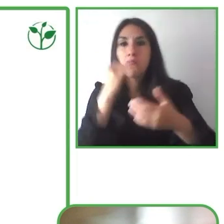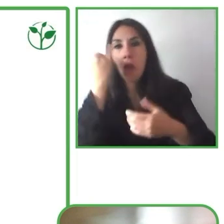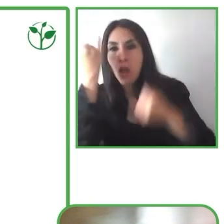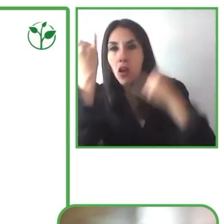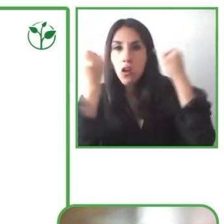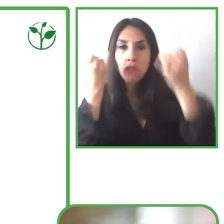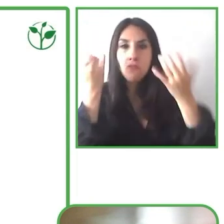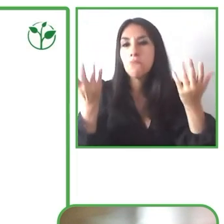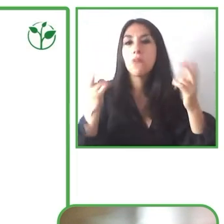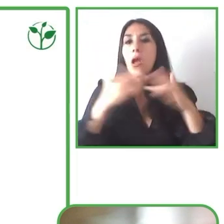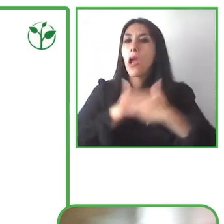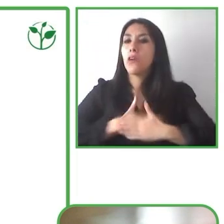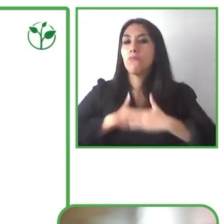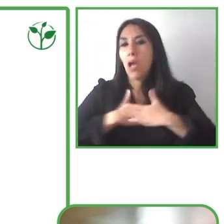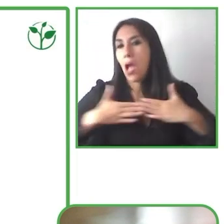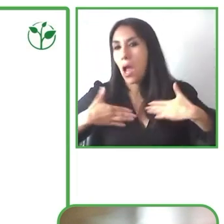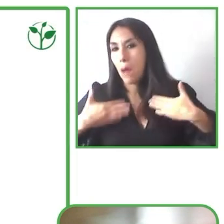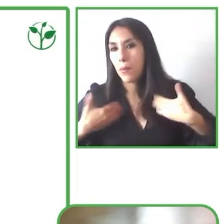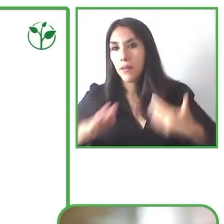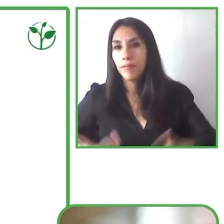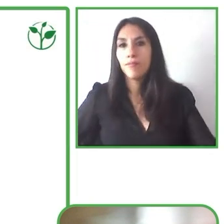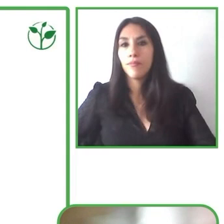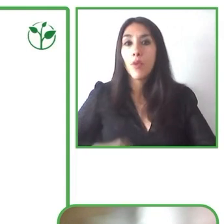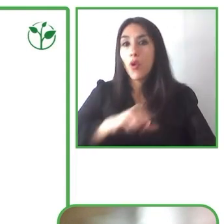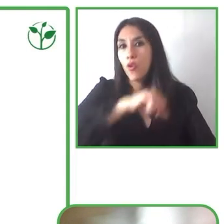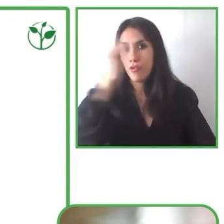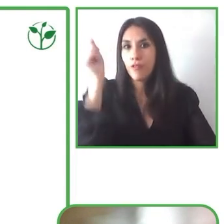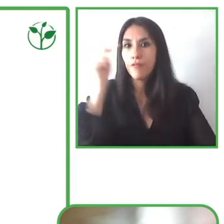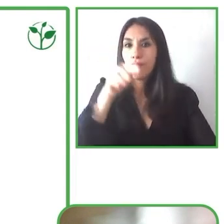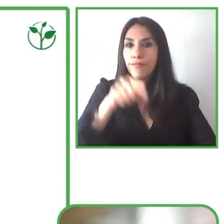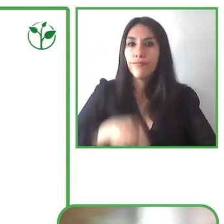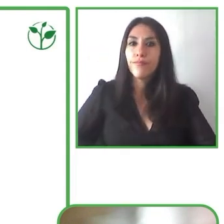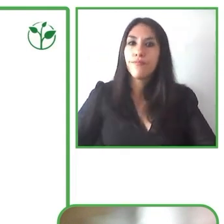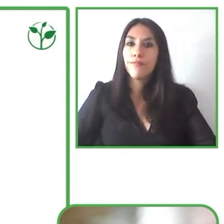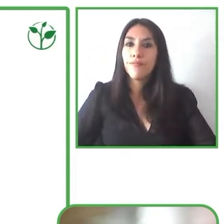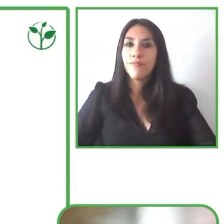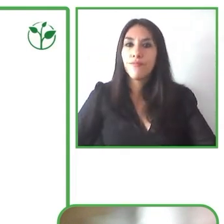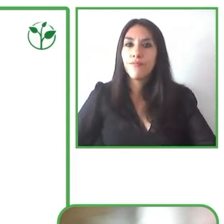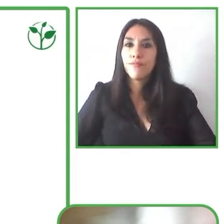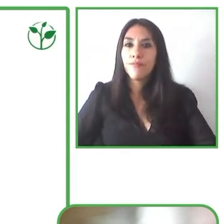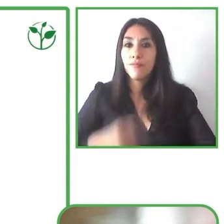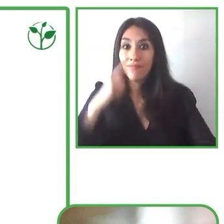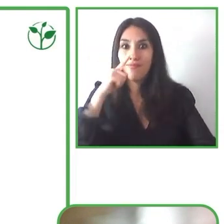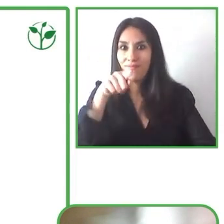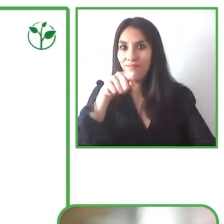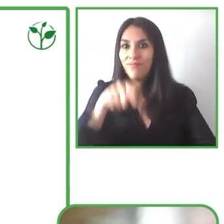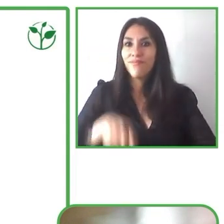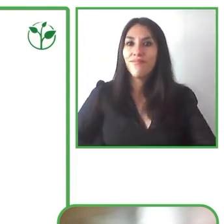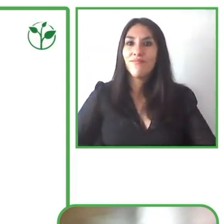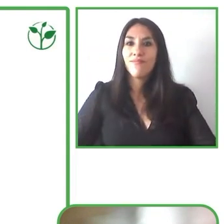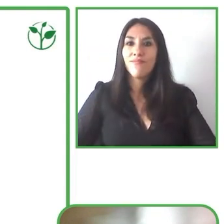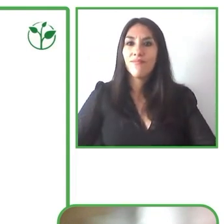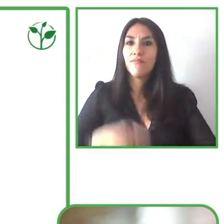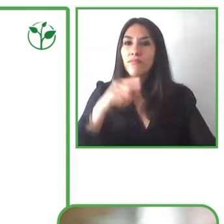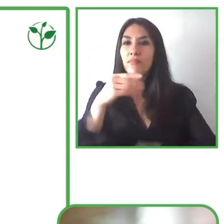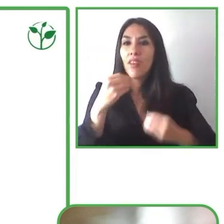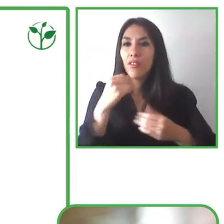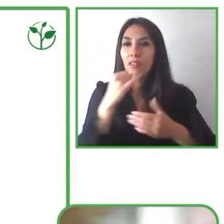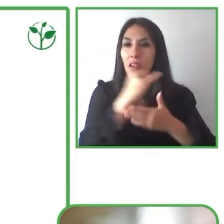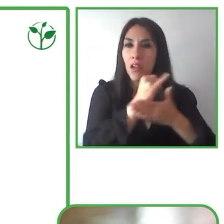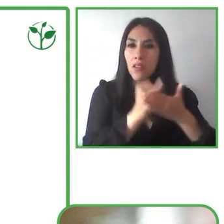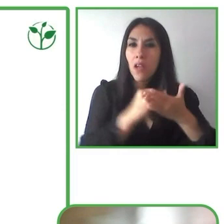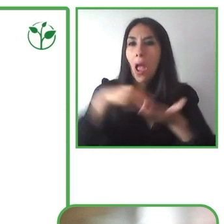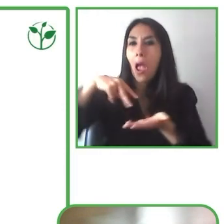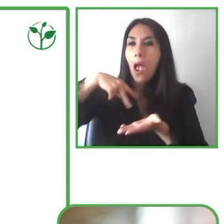imagen de una obra de danza y a lo que nos referimos es que la sensibilización en este caso sobre la calidad de la producción